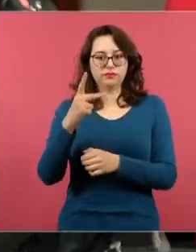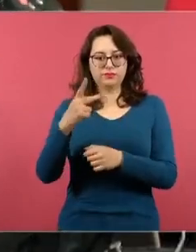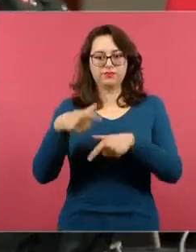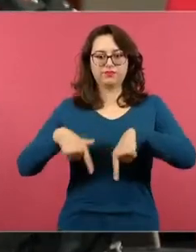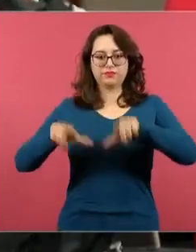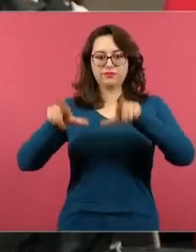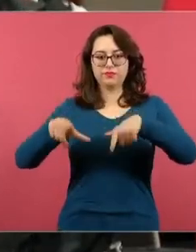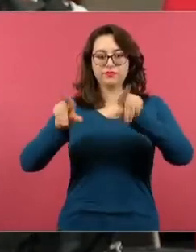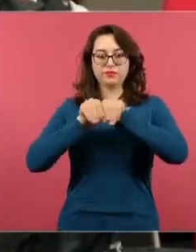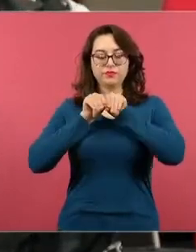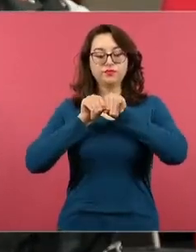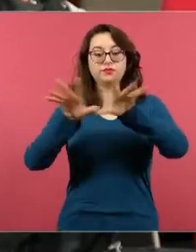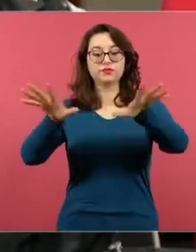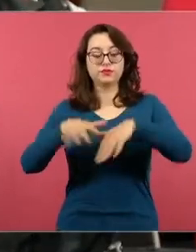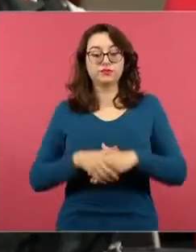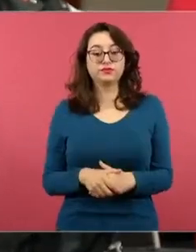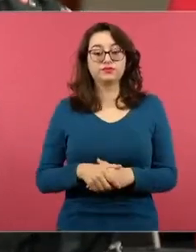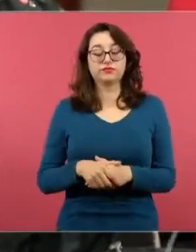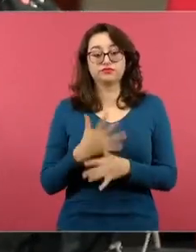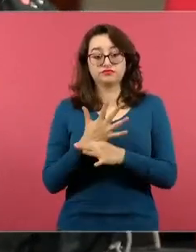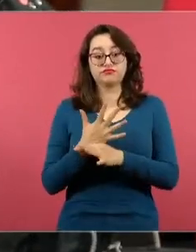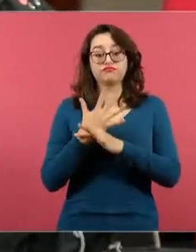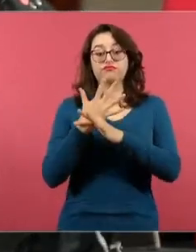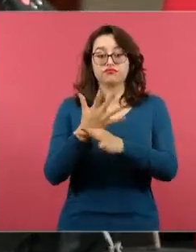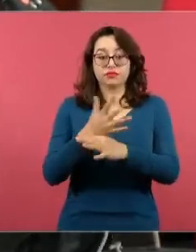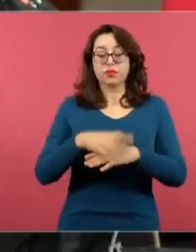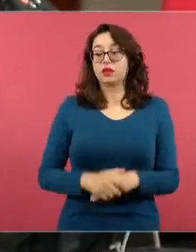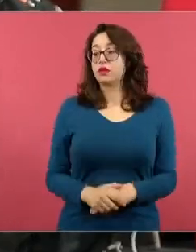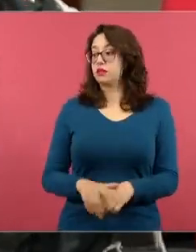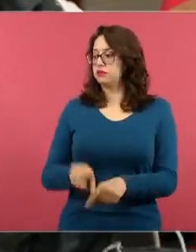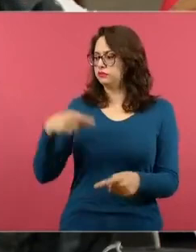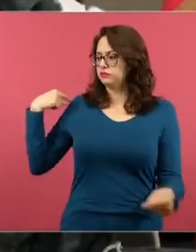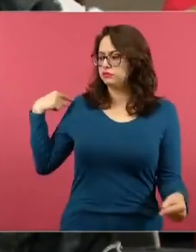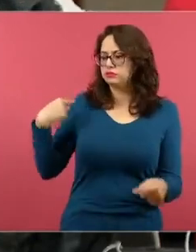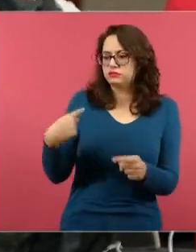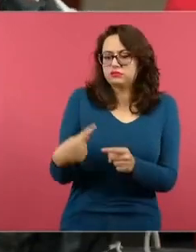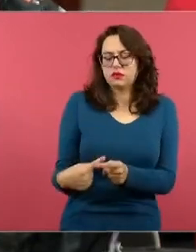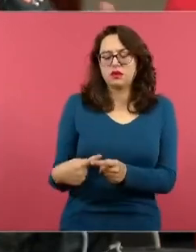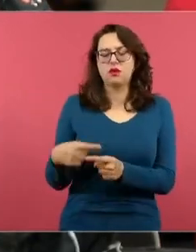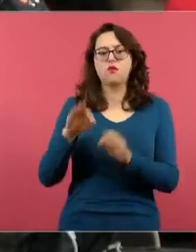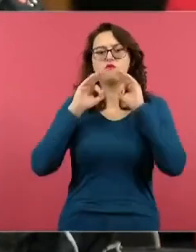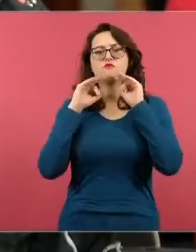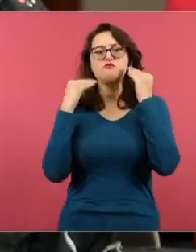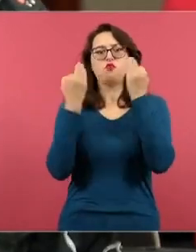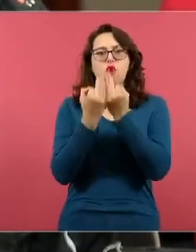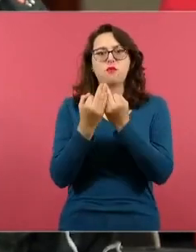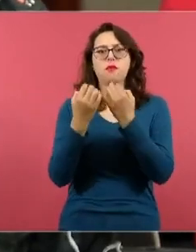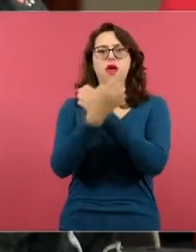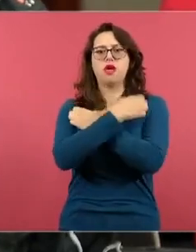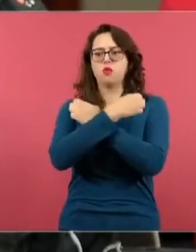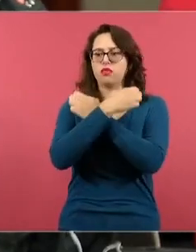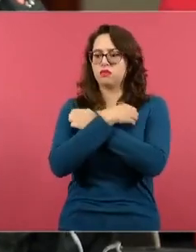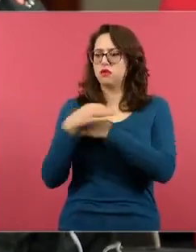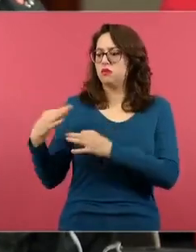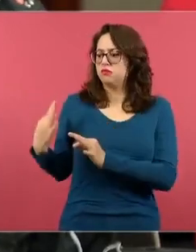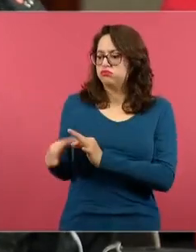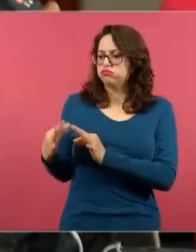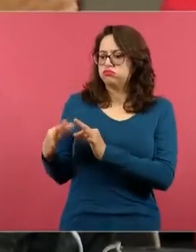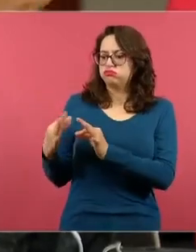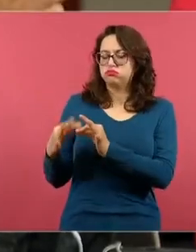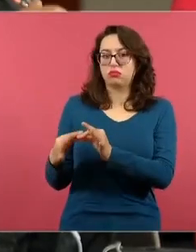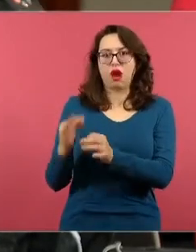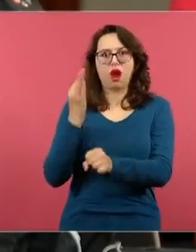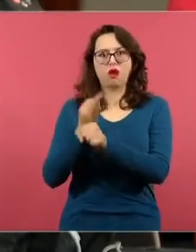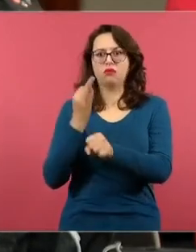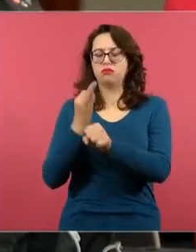que romper la continuidad pedagógica sin una capacitación docente y una orientación adecuada a las comunidades escolares es un esfuerzo